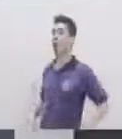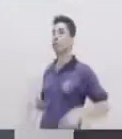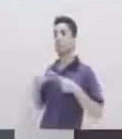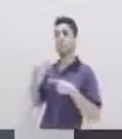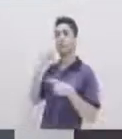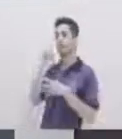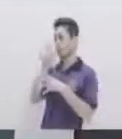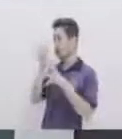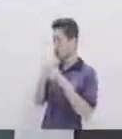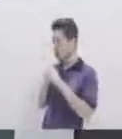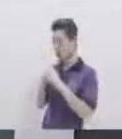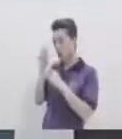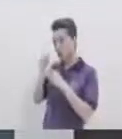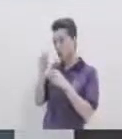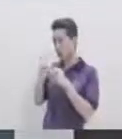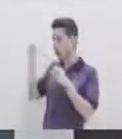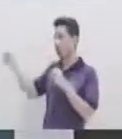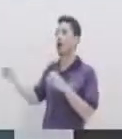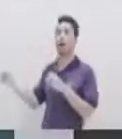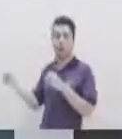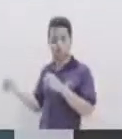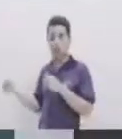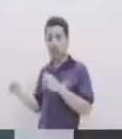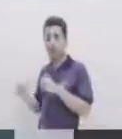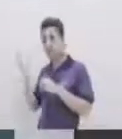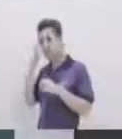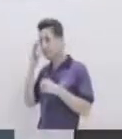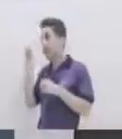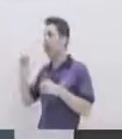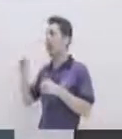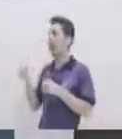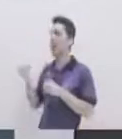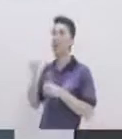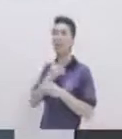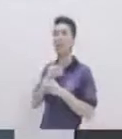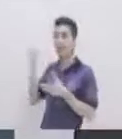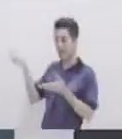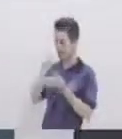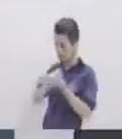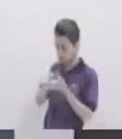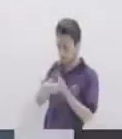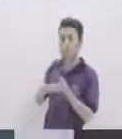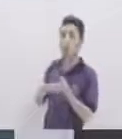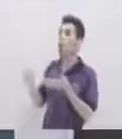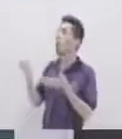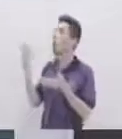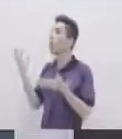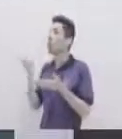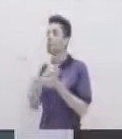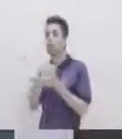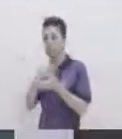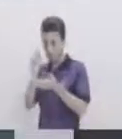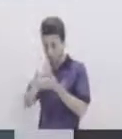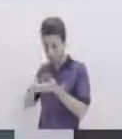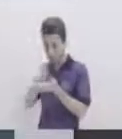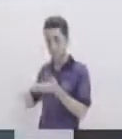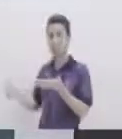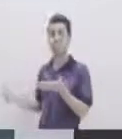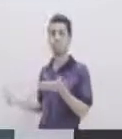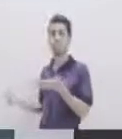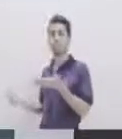poder despachar Es decir Tienes que saber Qué producto Te está pidiendo Cuántas unidades Desea